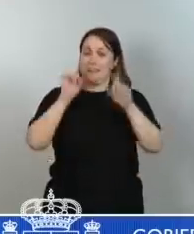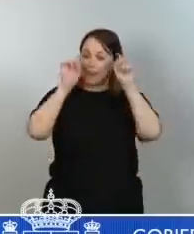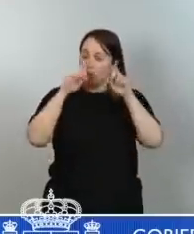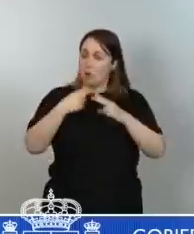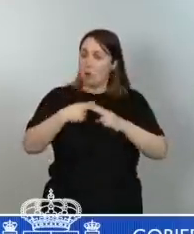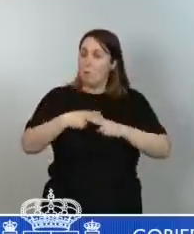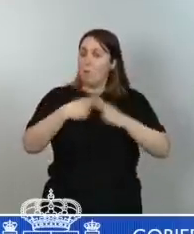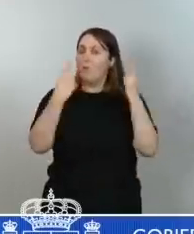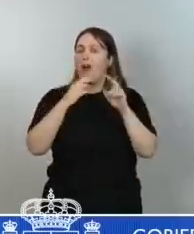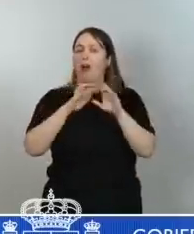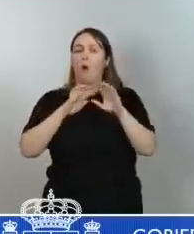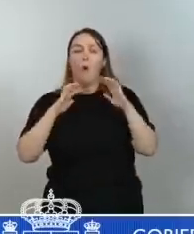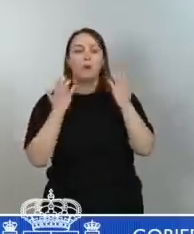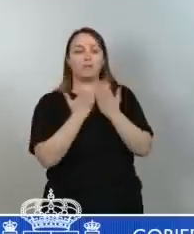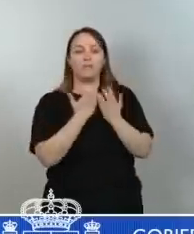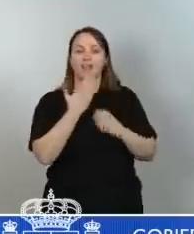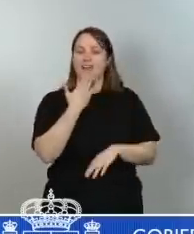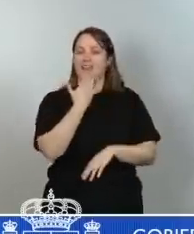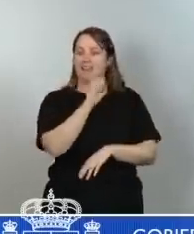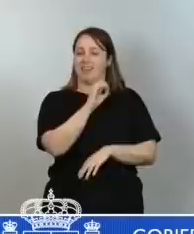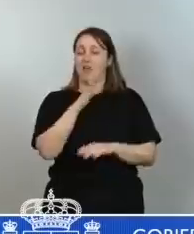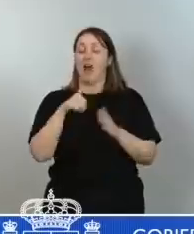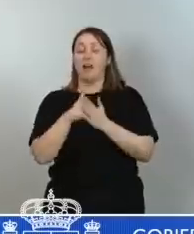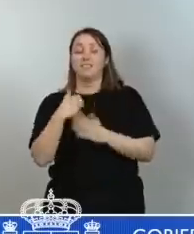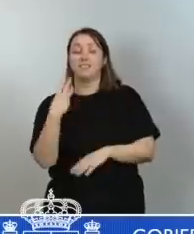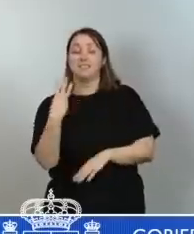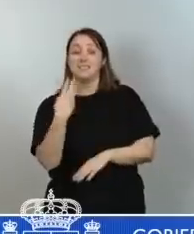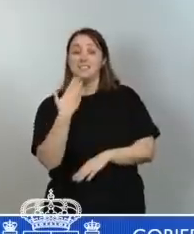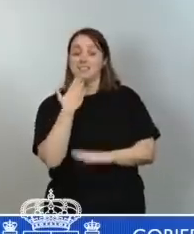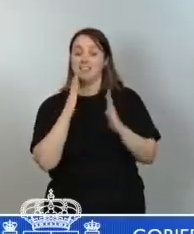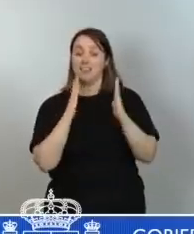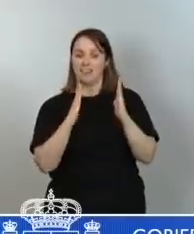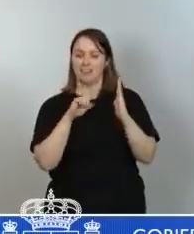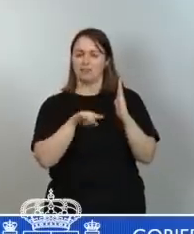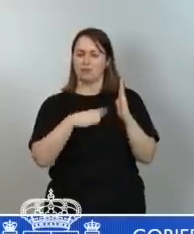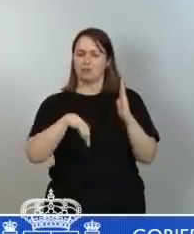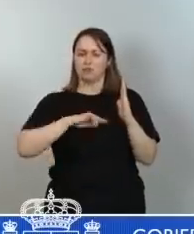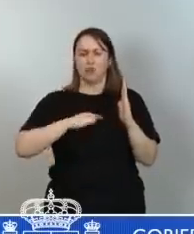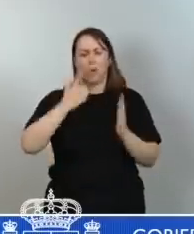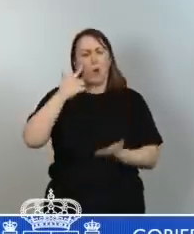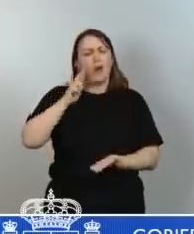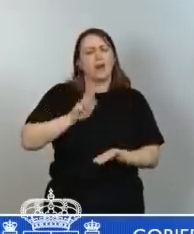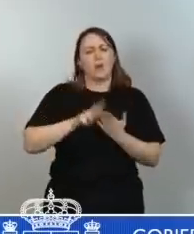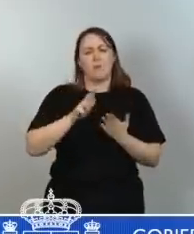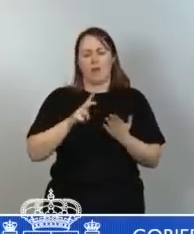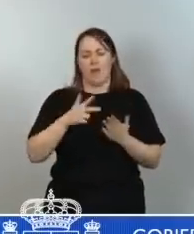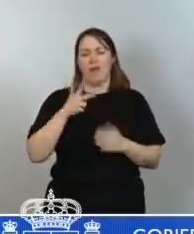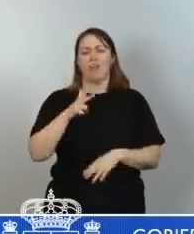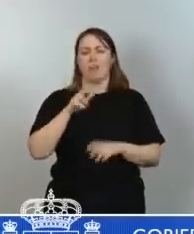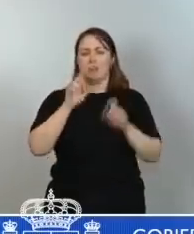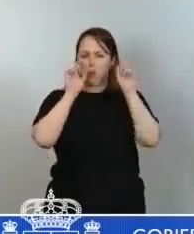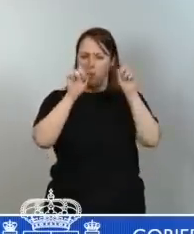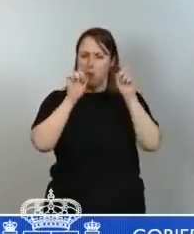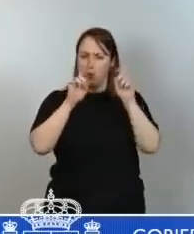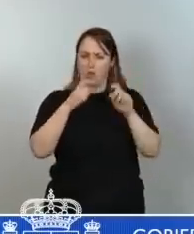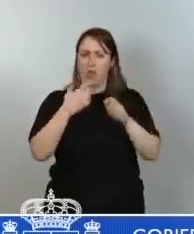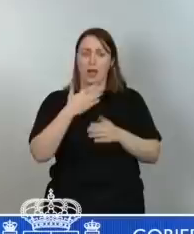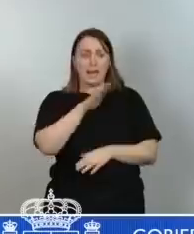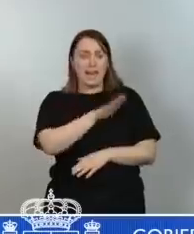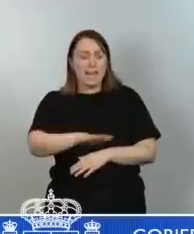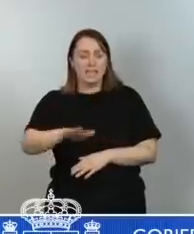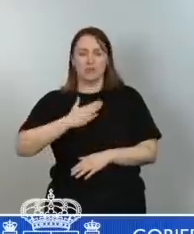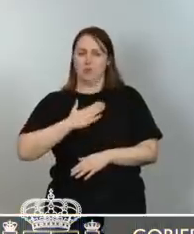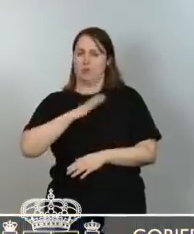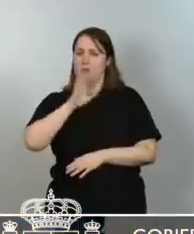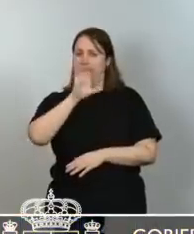cero a tres años, no solamente estaremos reconociendo el derecho a la educación de los niños y niñas de nuestro país, además estaremos creando